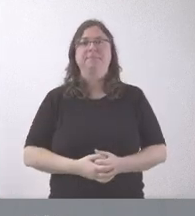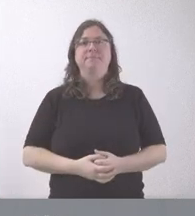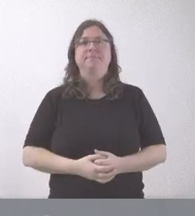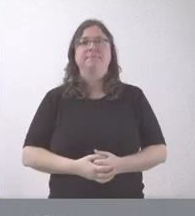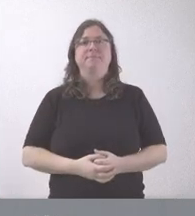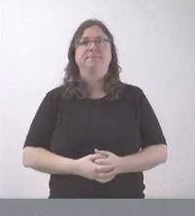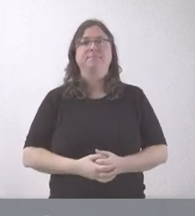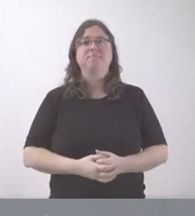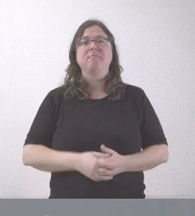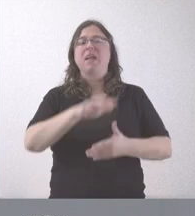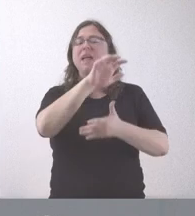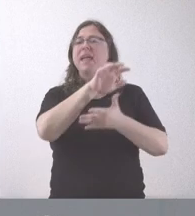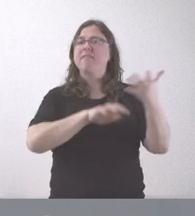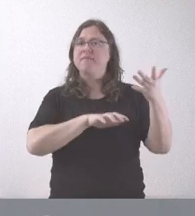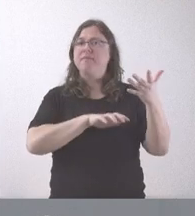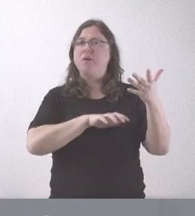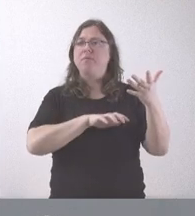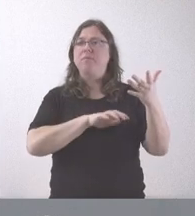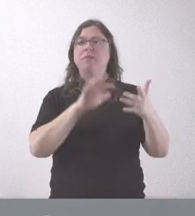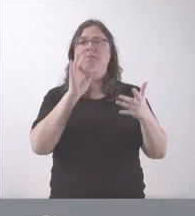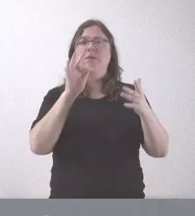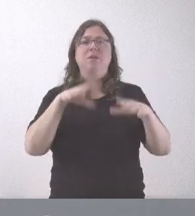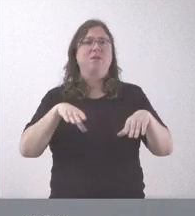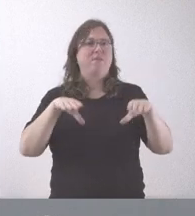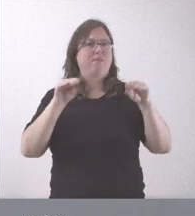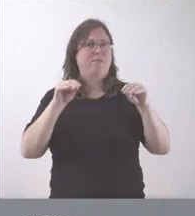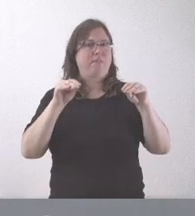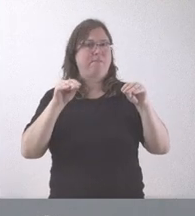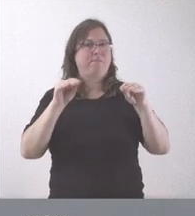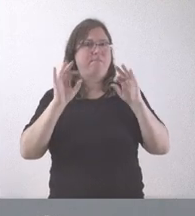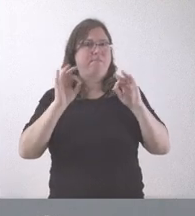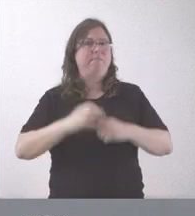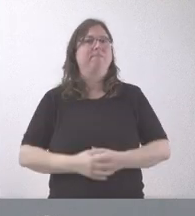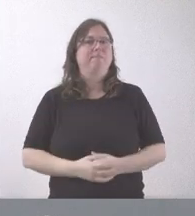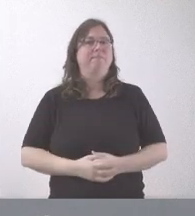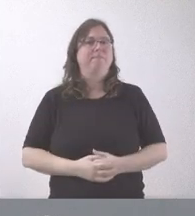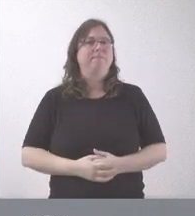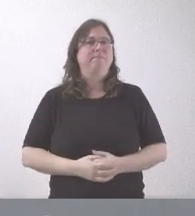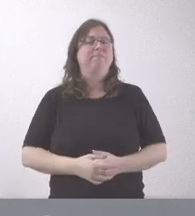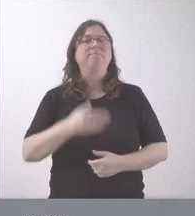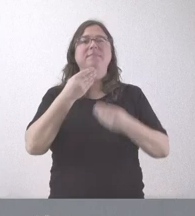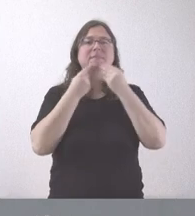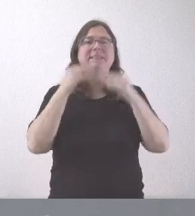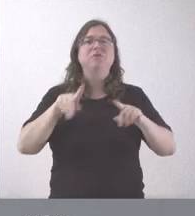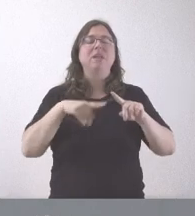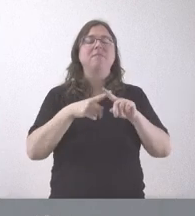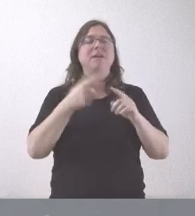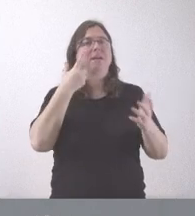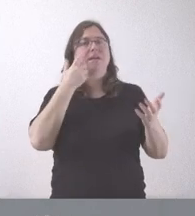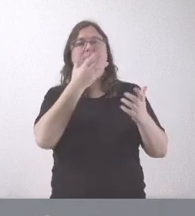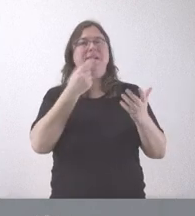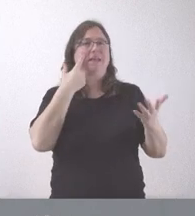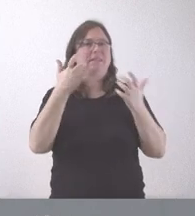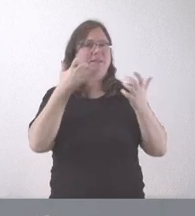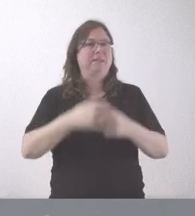Los informes favorables de la Universidad de Burgos y de la institución Fernán González, Academia Burguense de Historia y Bellas Artes. Y